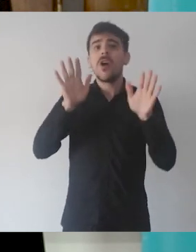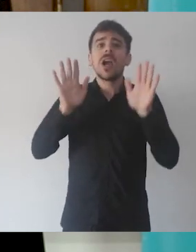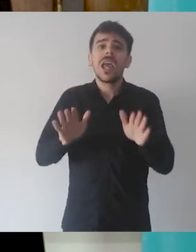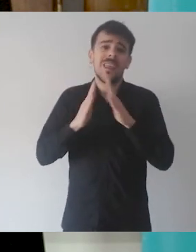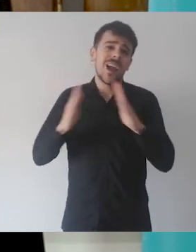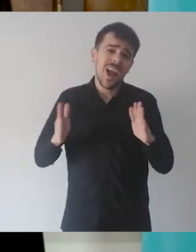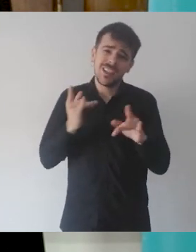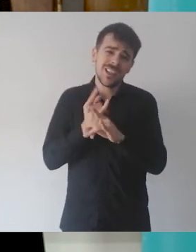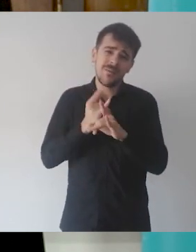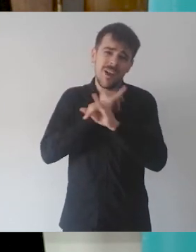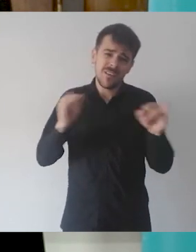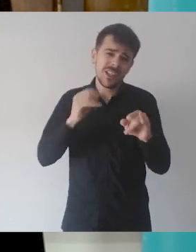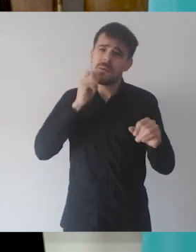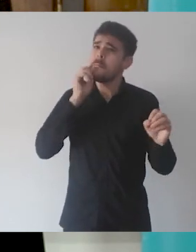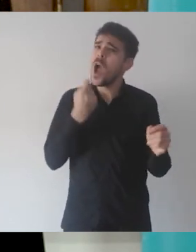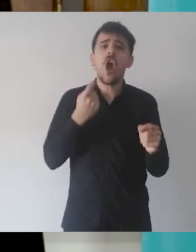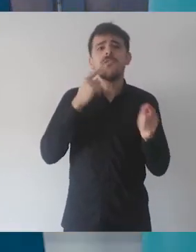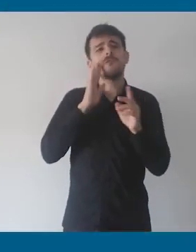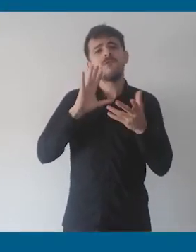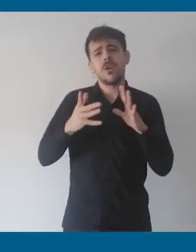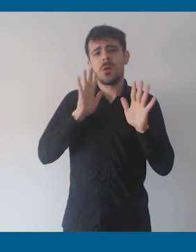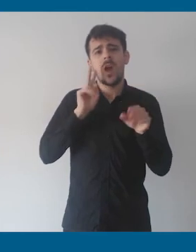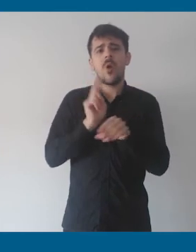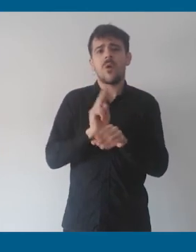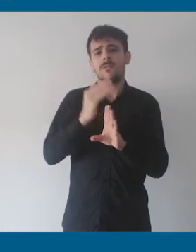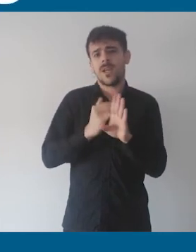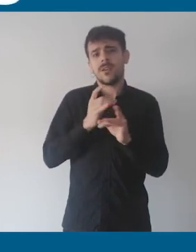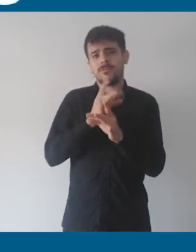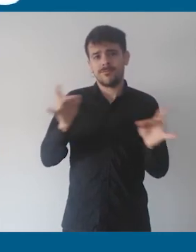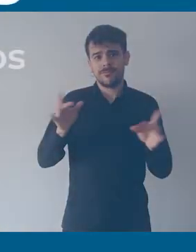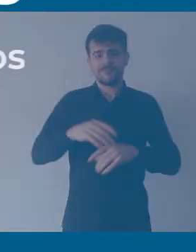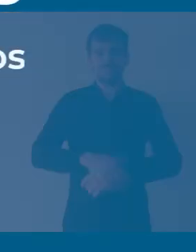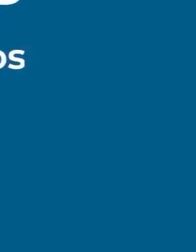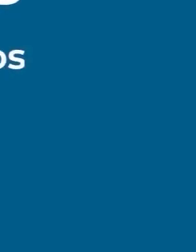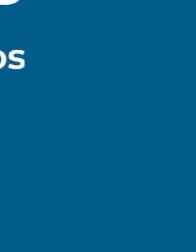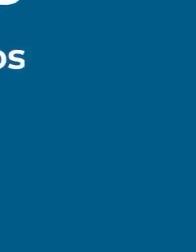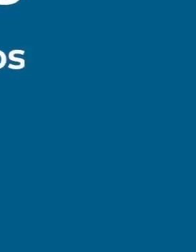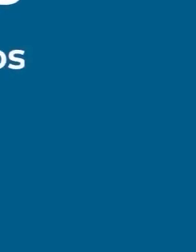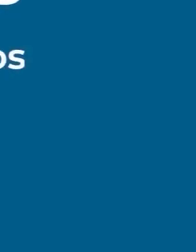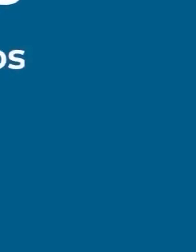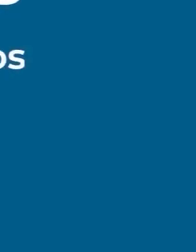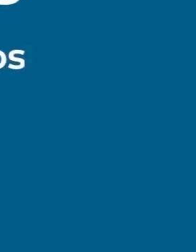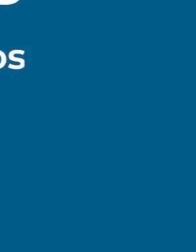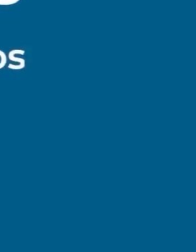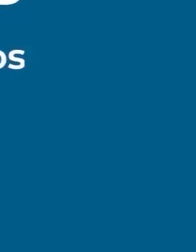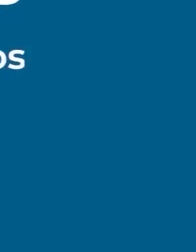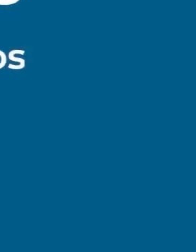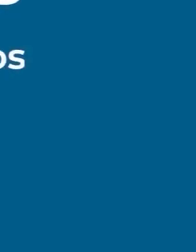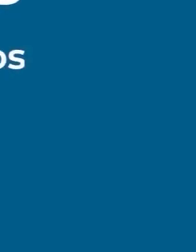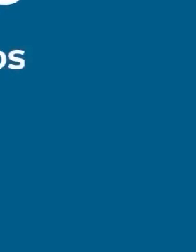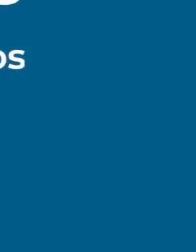mejor manera de combatir la circulación del virus. Damos por finalizado el informe del día de la